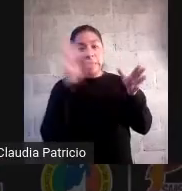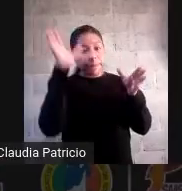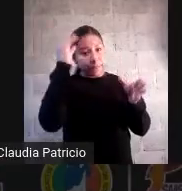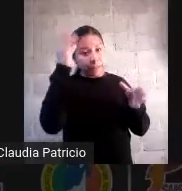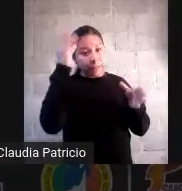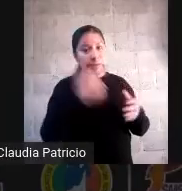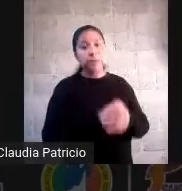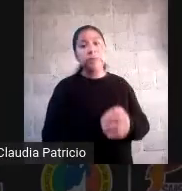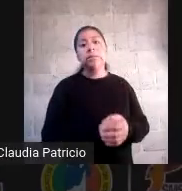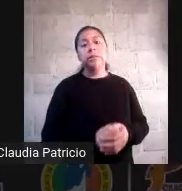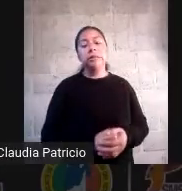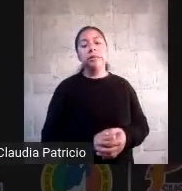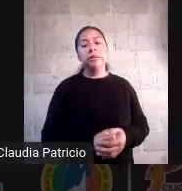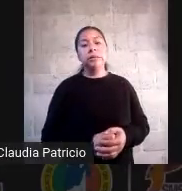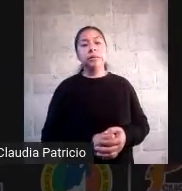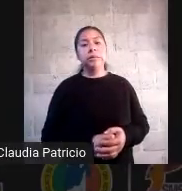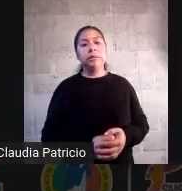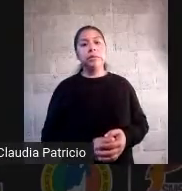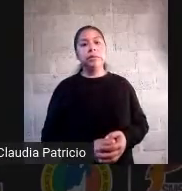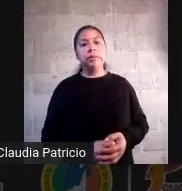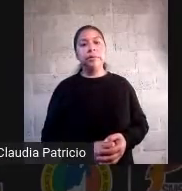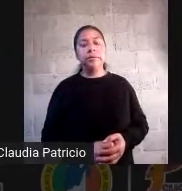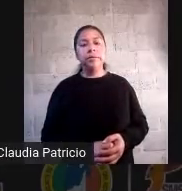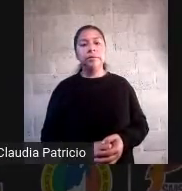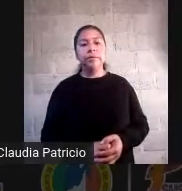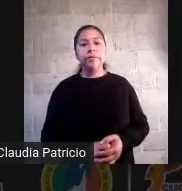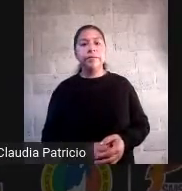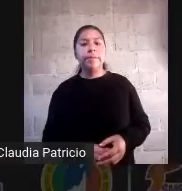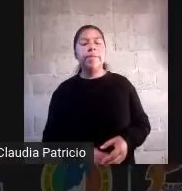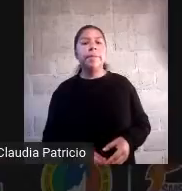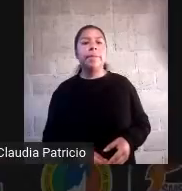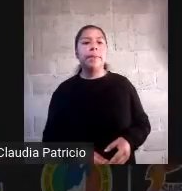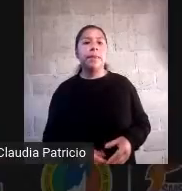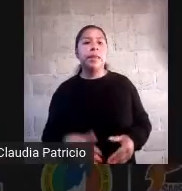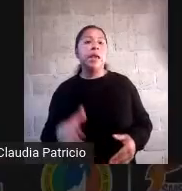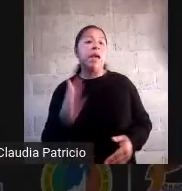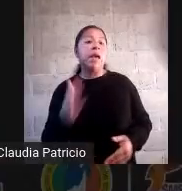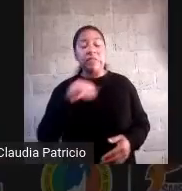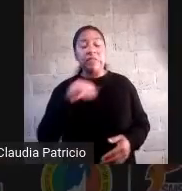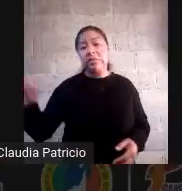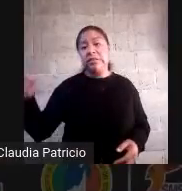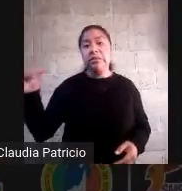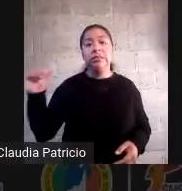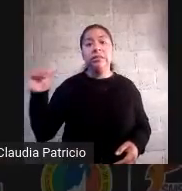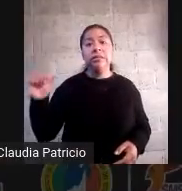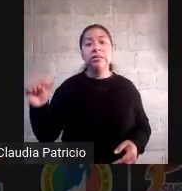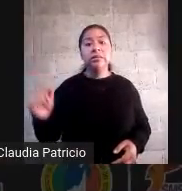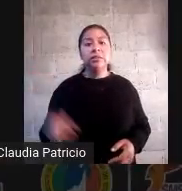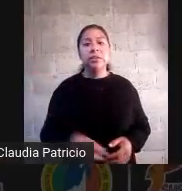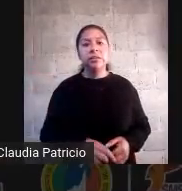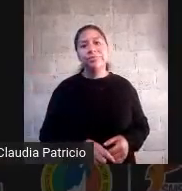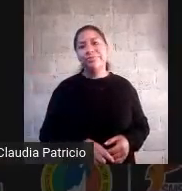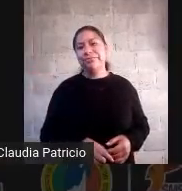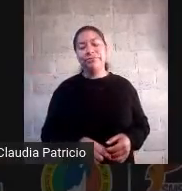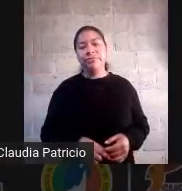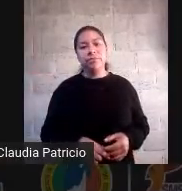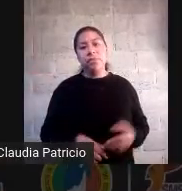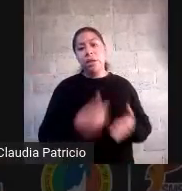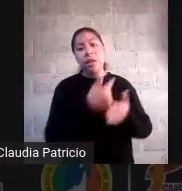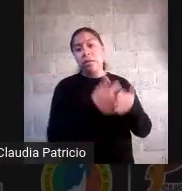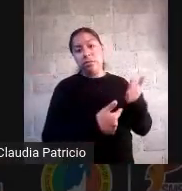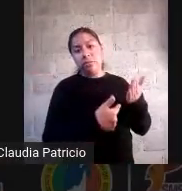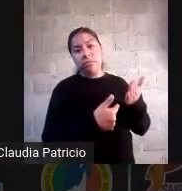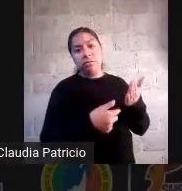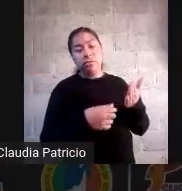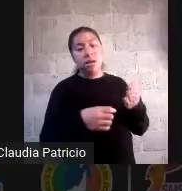deben estar enfocados a competencias esa es una directriz de la ocde no es una directriz de méxico por supuesto que no como